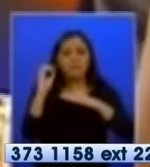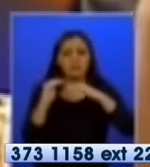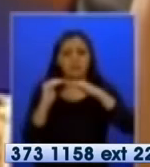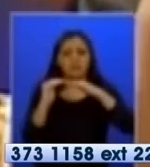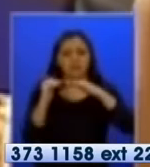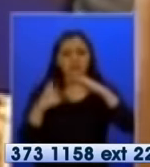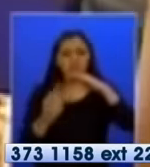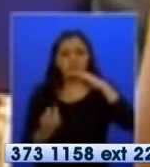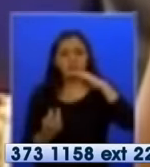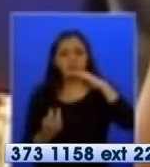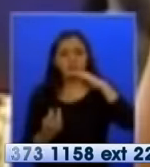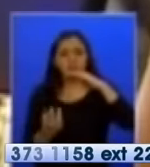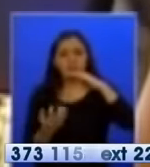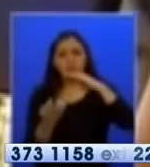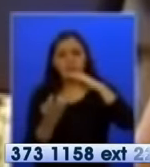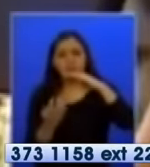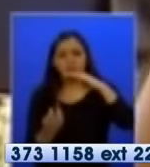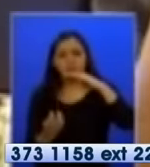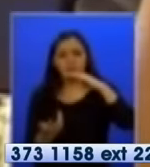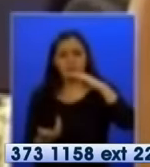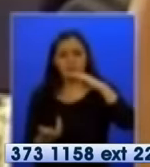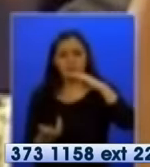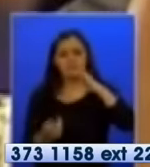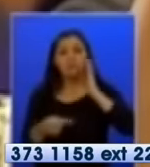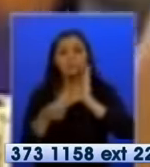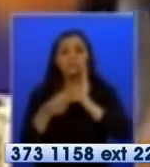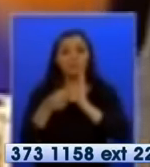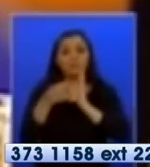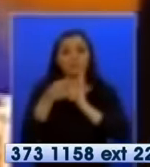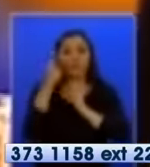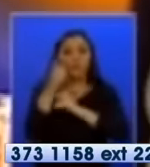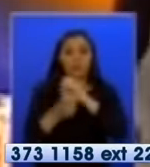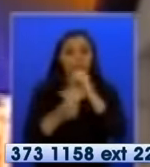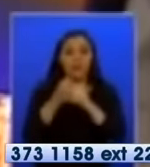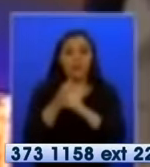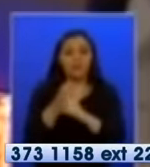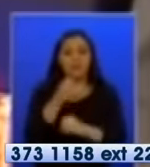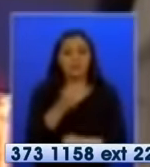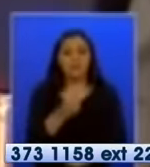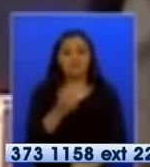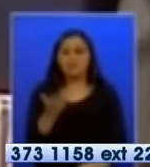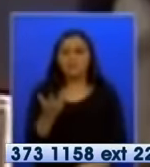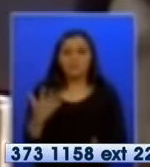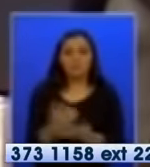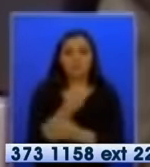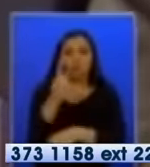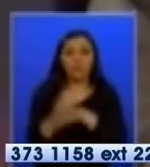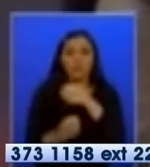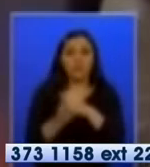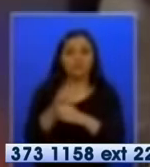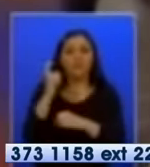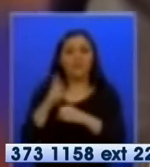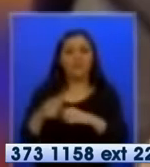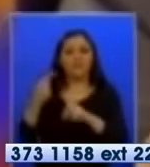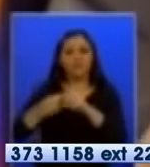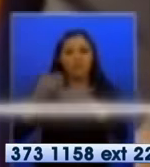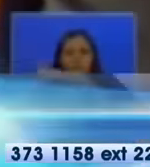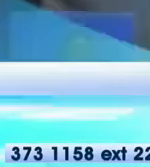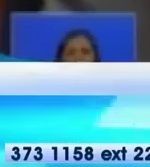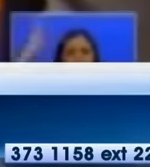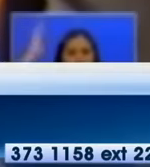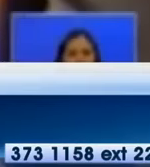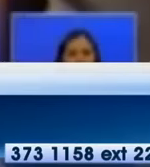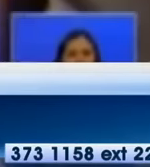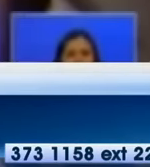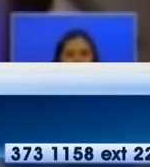El impuesto a renta, el impuesto a renta los paga menos del 7% a población económicamente activa. Porque para empezar a pagar impuestos a la renta sin deducciones,